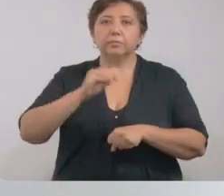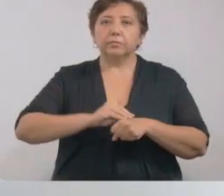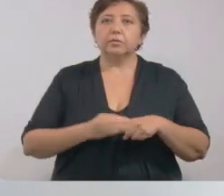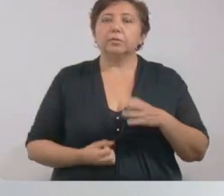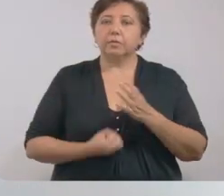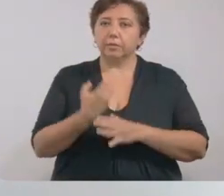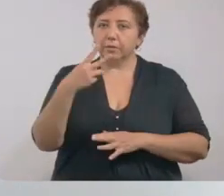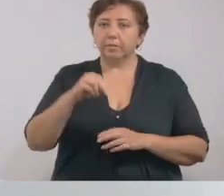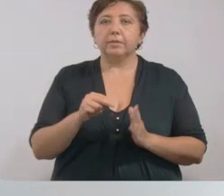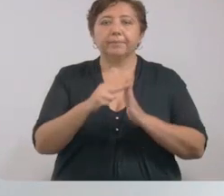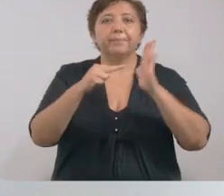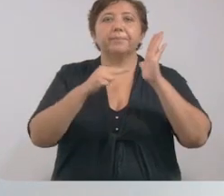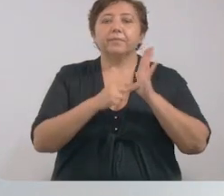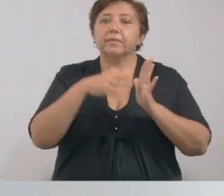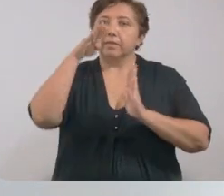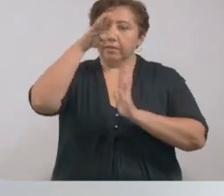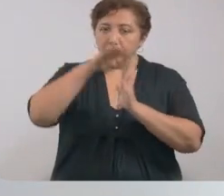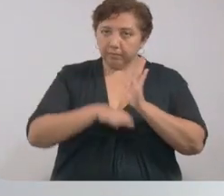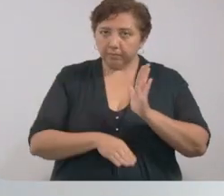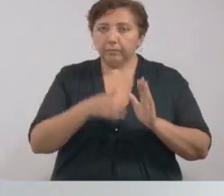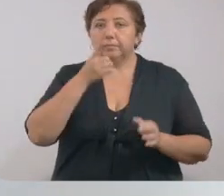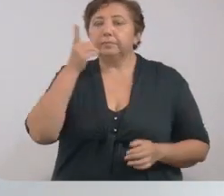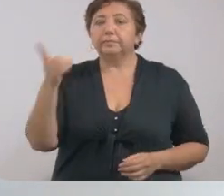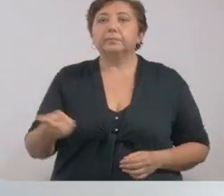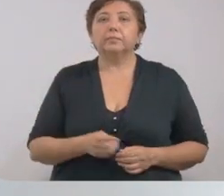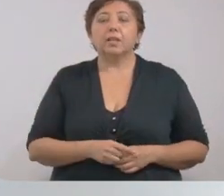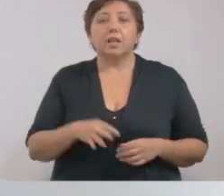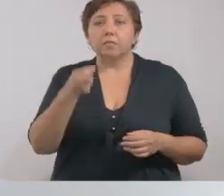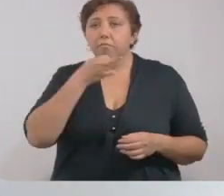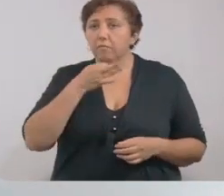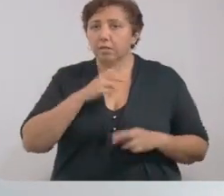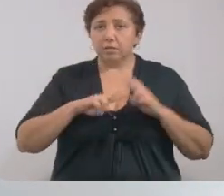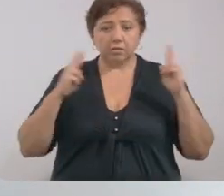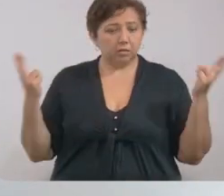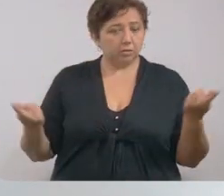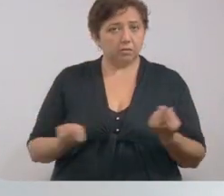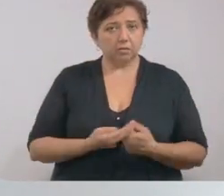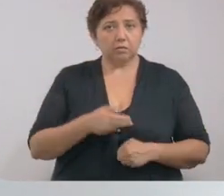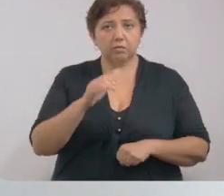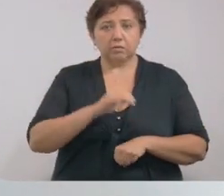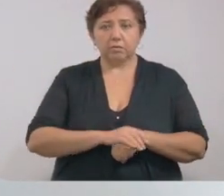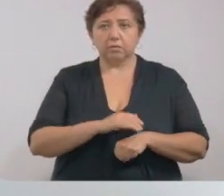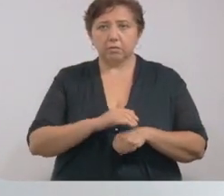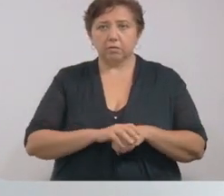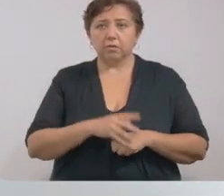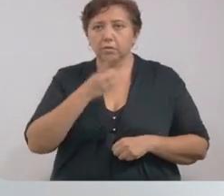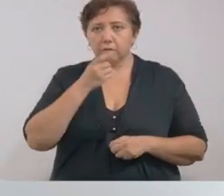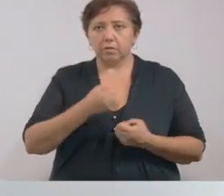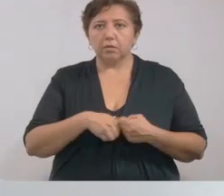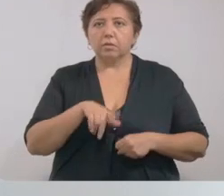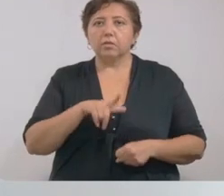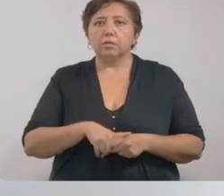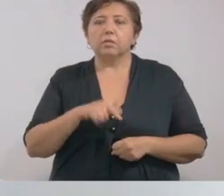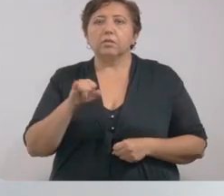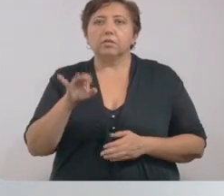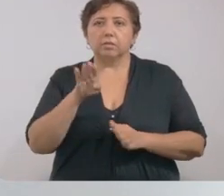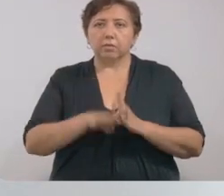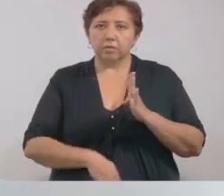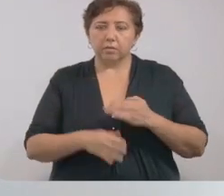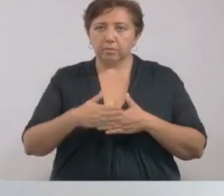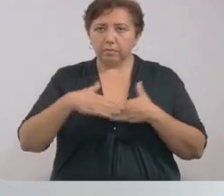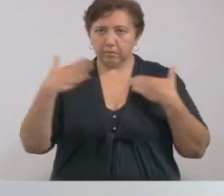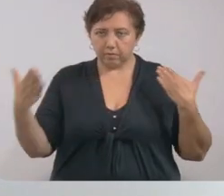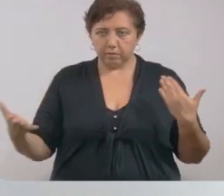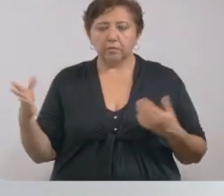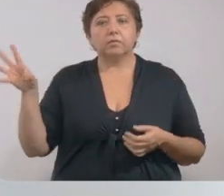implementado nuevas medidas tendientes a reducir el contacto social necesario de las fiestas y las reuniones sociales y así reducir